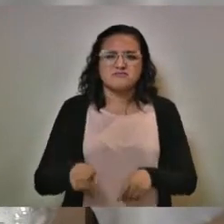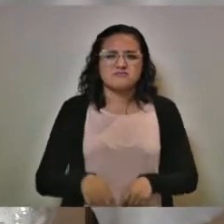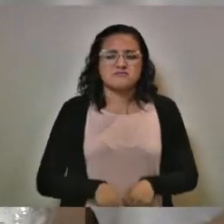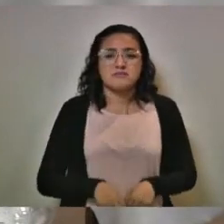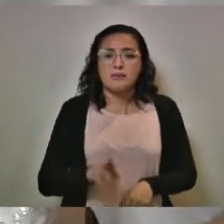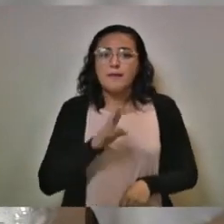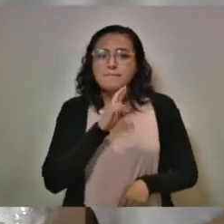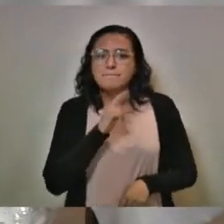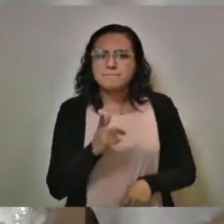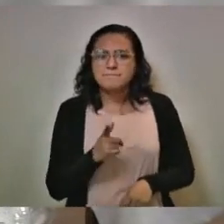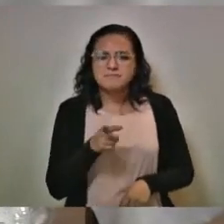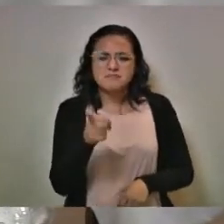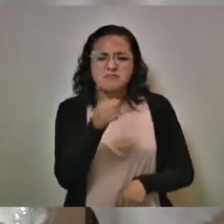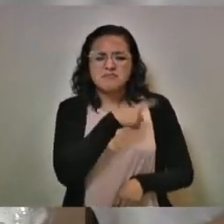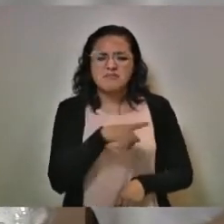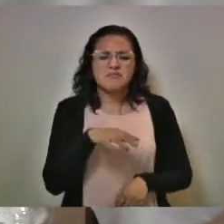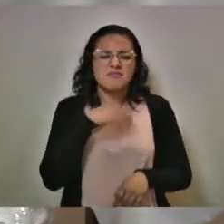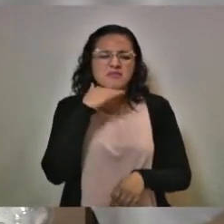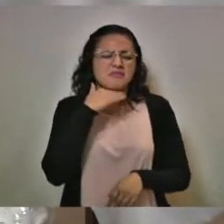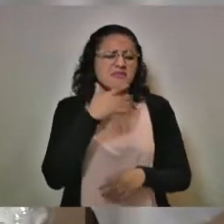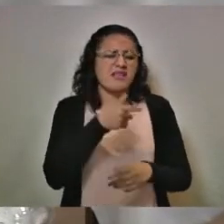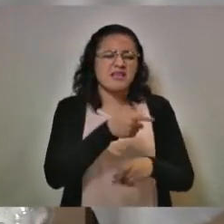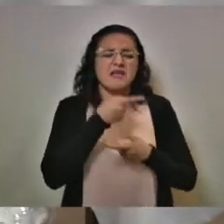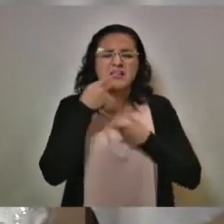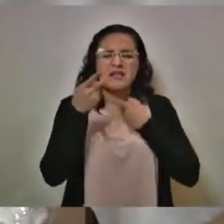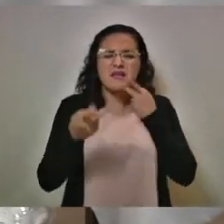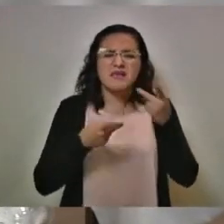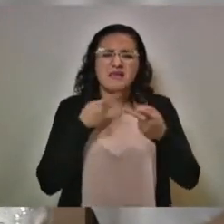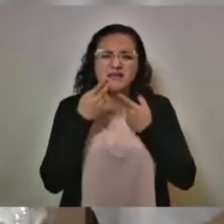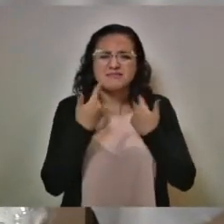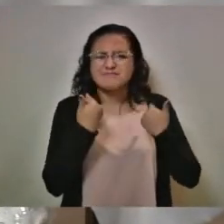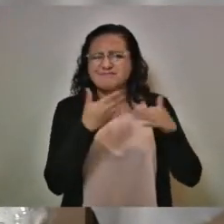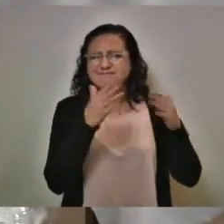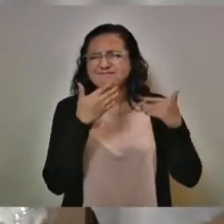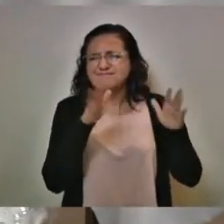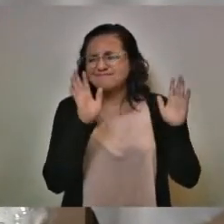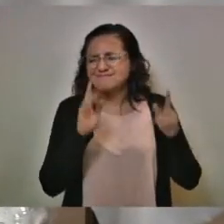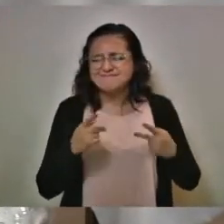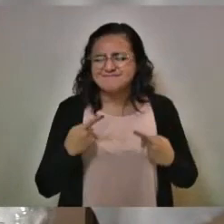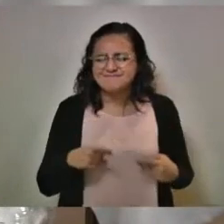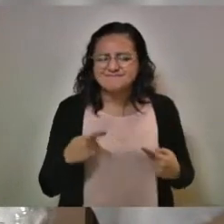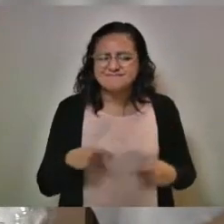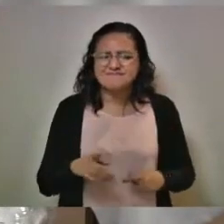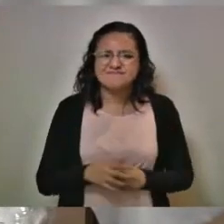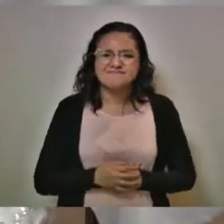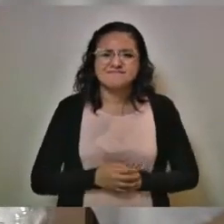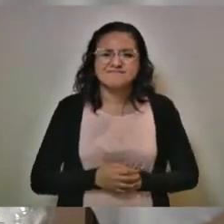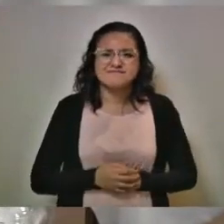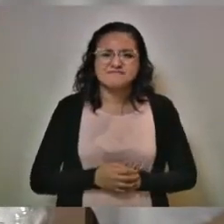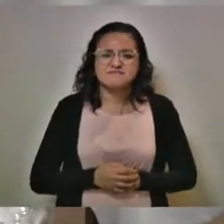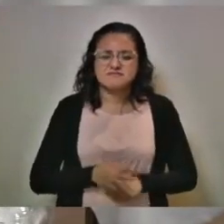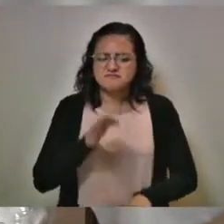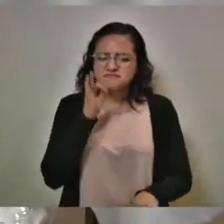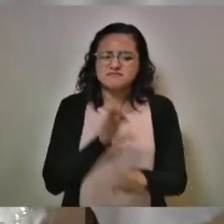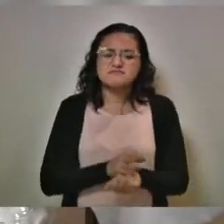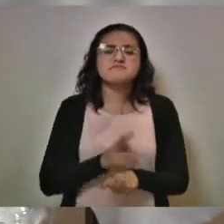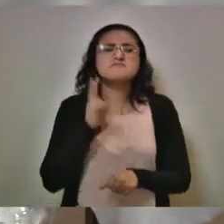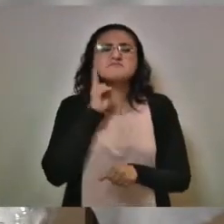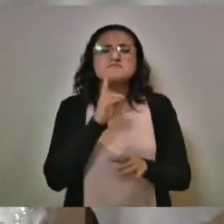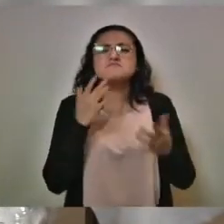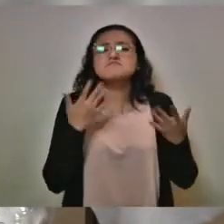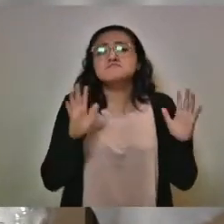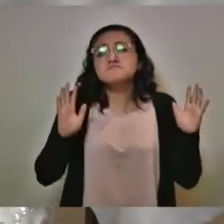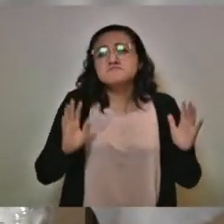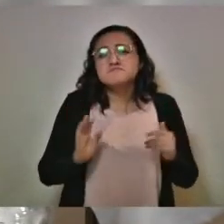Mejor voy a dejar que se exhiban, que se exhiban, vamos a ver cómo terminan.